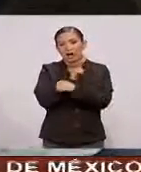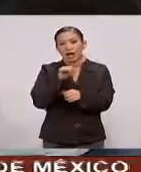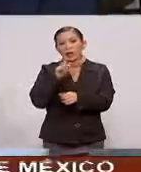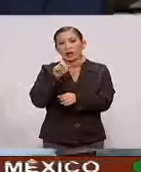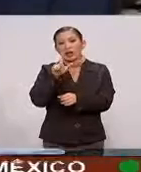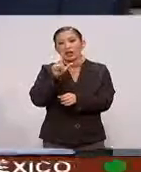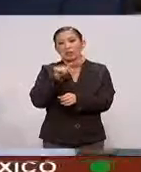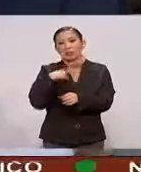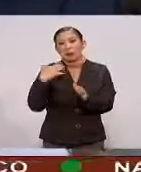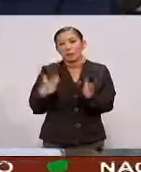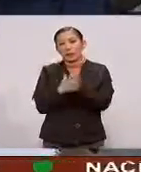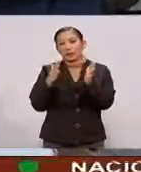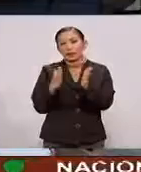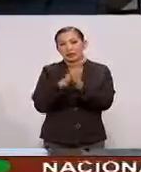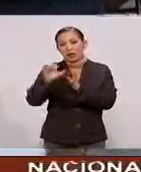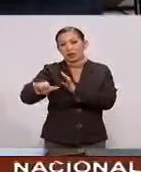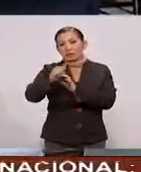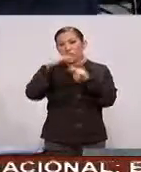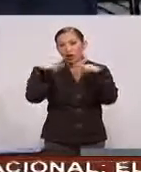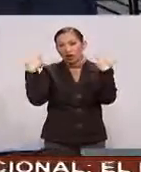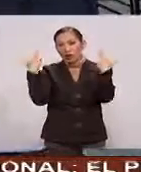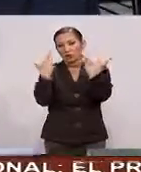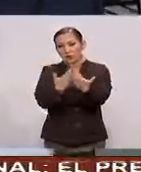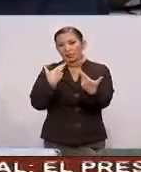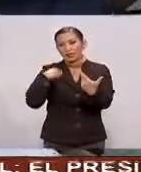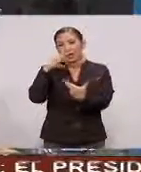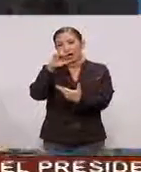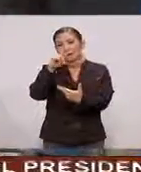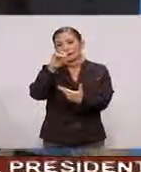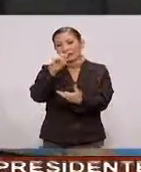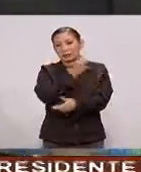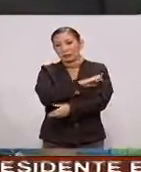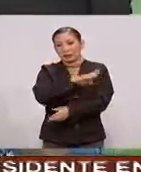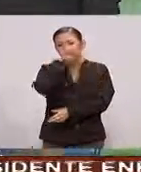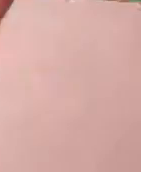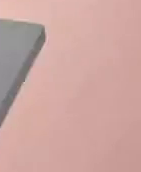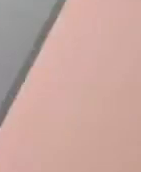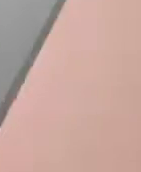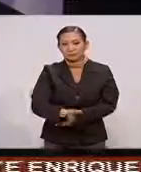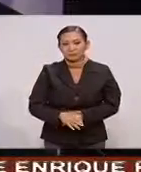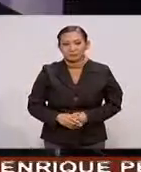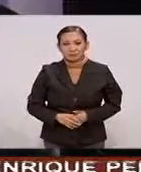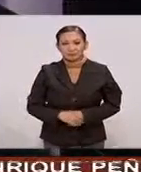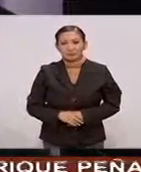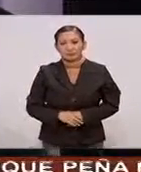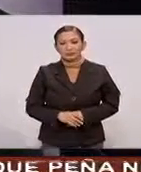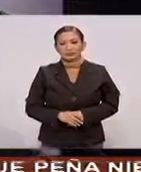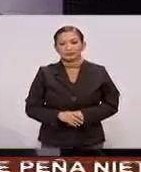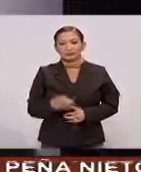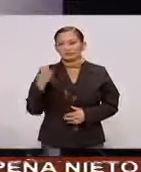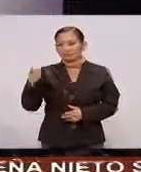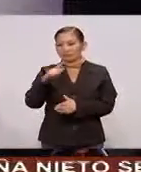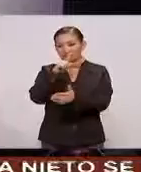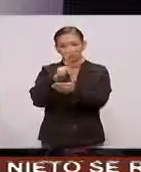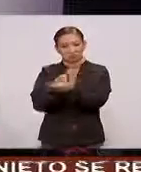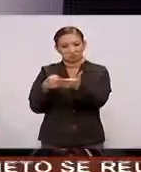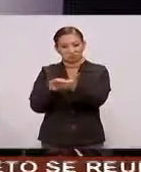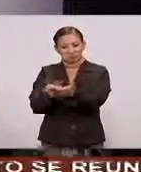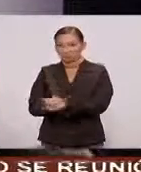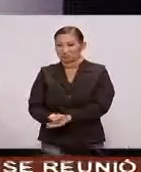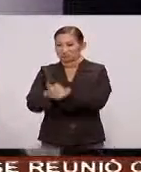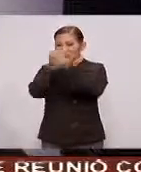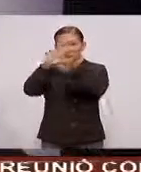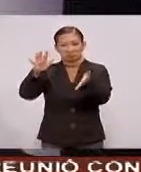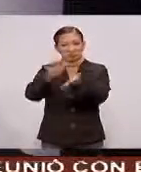Aurelio Nuño Al participar en la onceava cumbre De capital privado En México Es una reforma que transforma